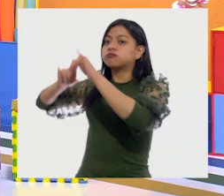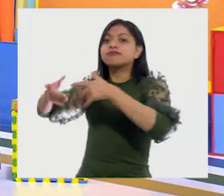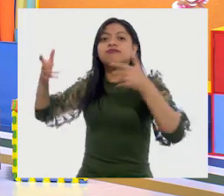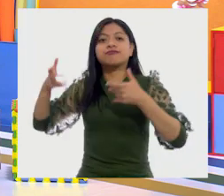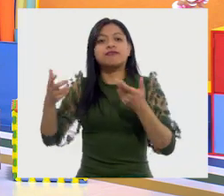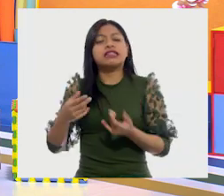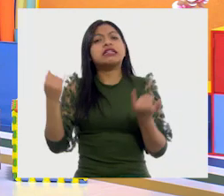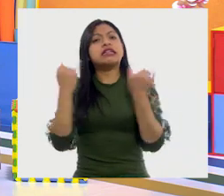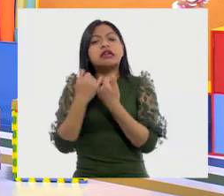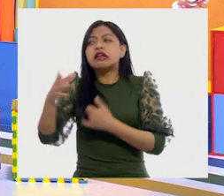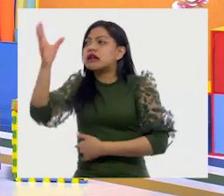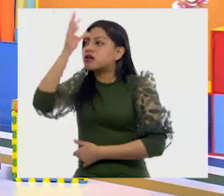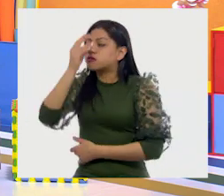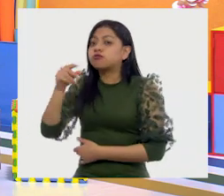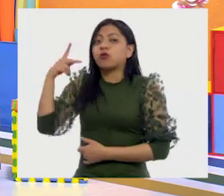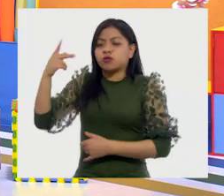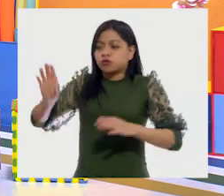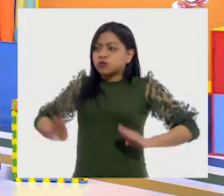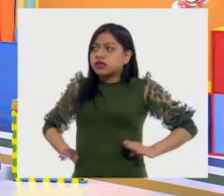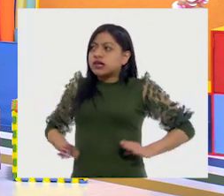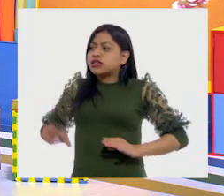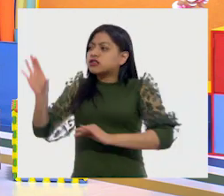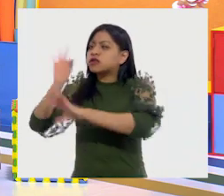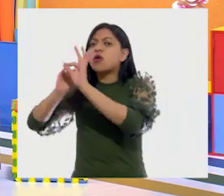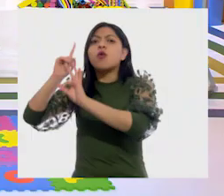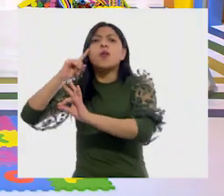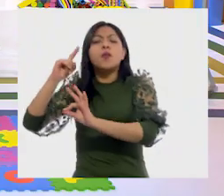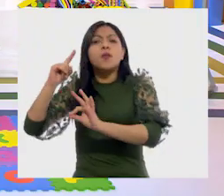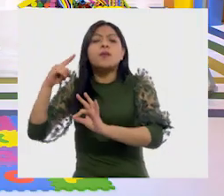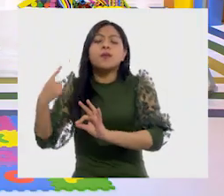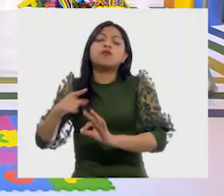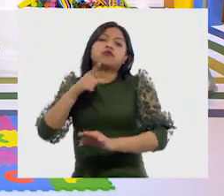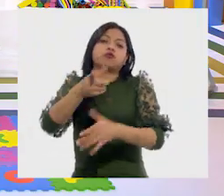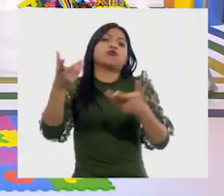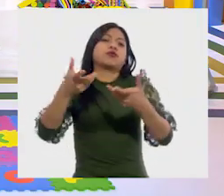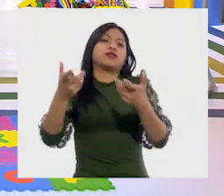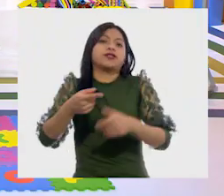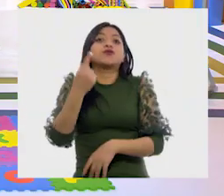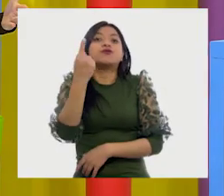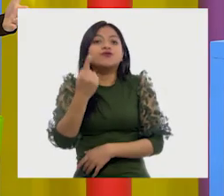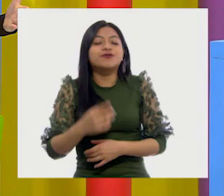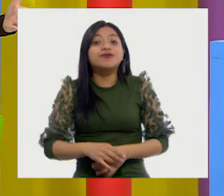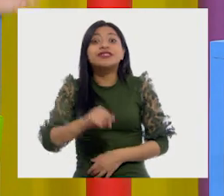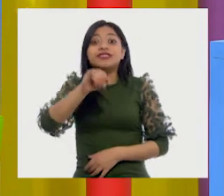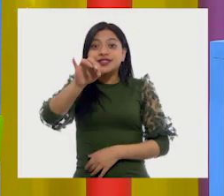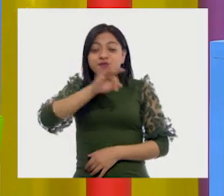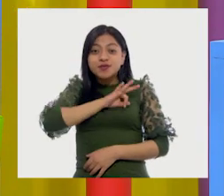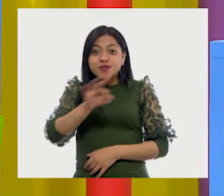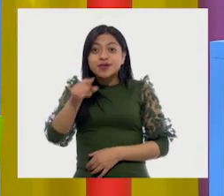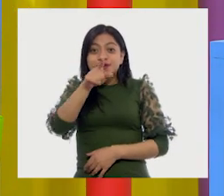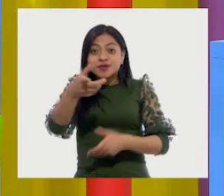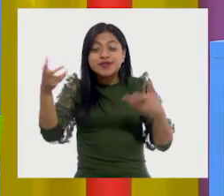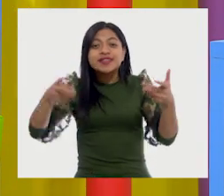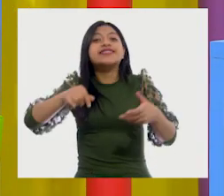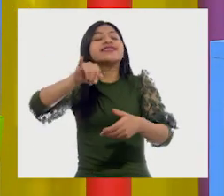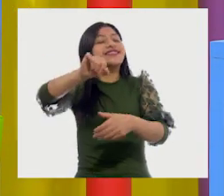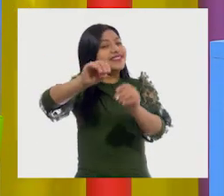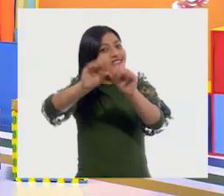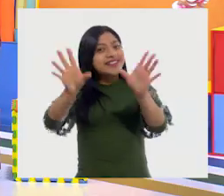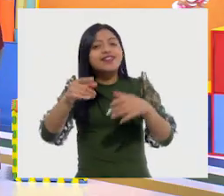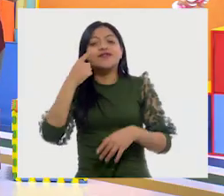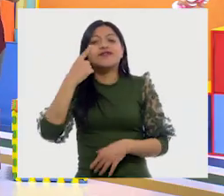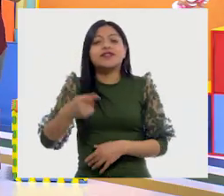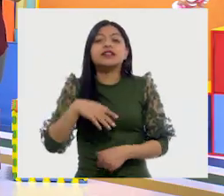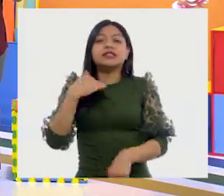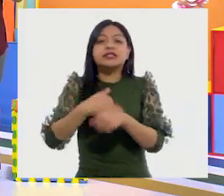tiene un cartel para poder elaborar el nuestro. ¡Qué padre! Vamos a poder hacer nuestro cartel aquí. ¡Claro! ¡Claro! Y entonces vamos